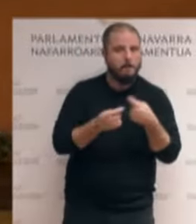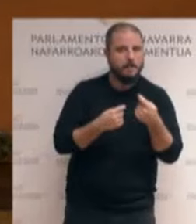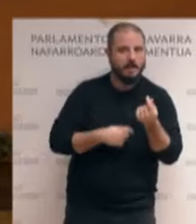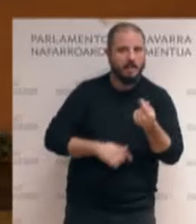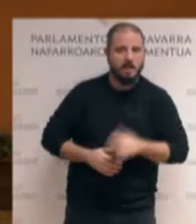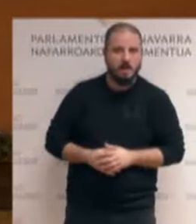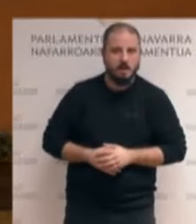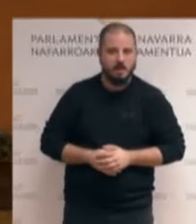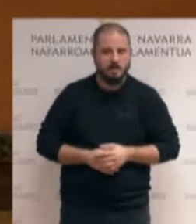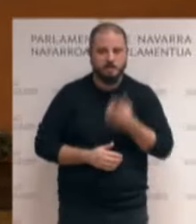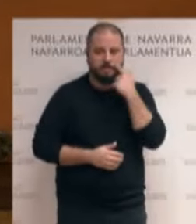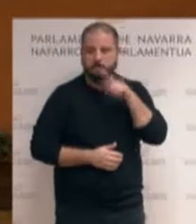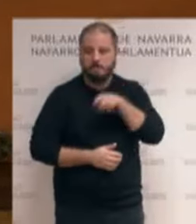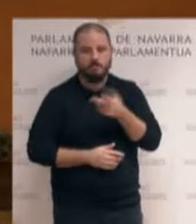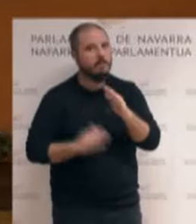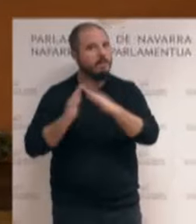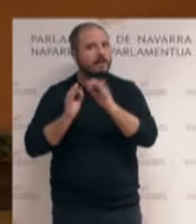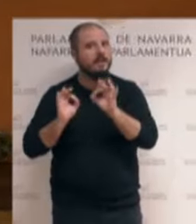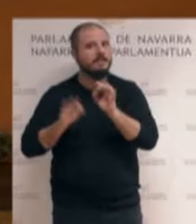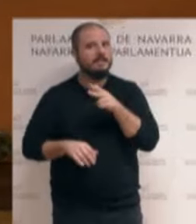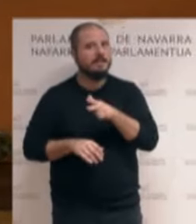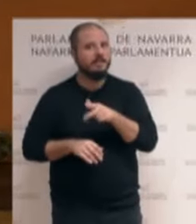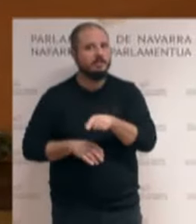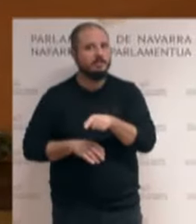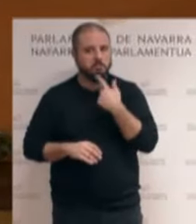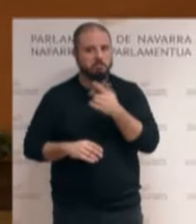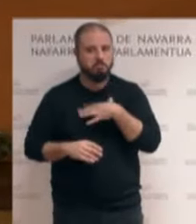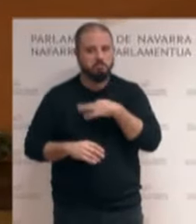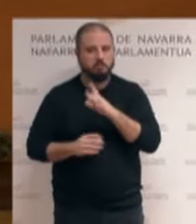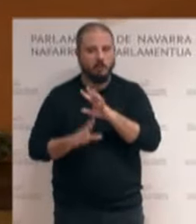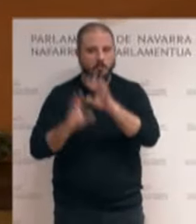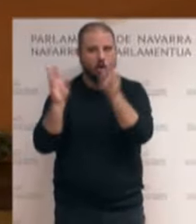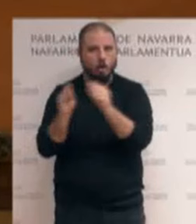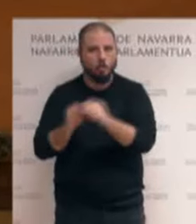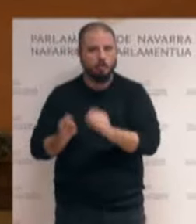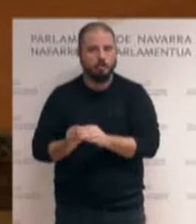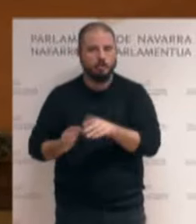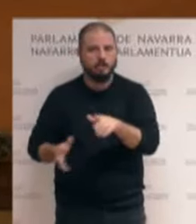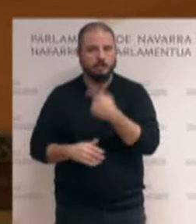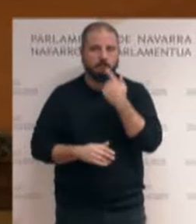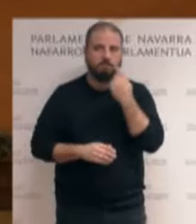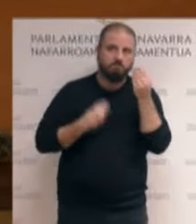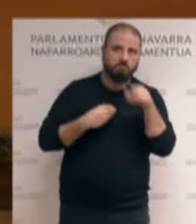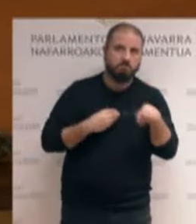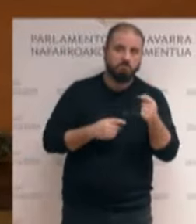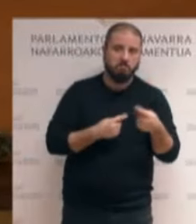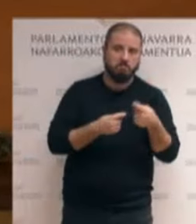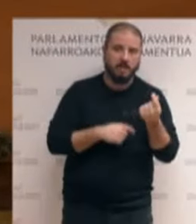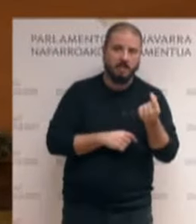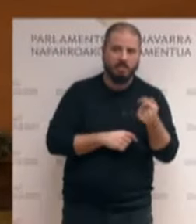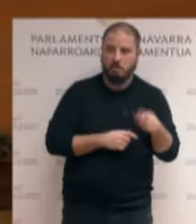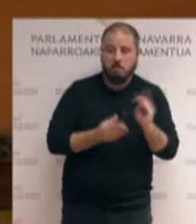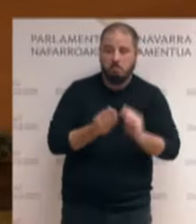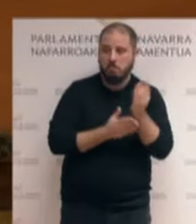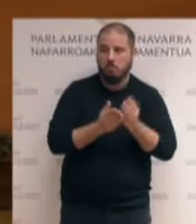Porque si la consideramos un derecho, llegaremos a una serie de conclusiones. Si la consideramos una mercancía, otro producto más